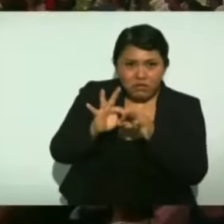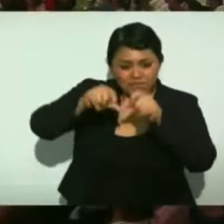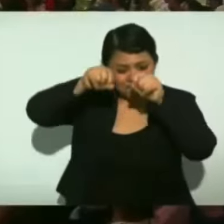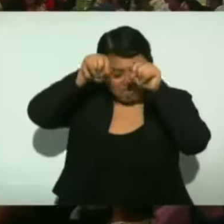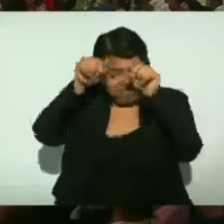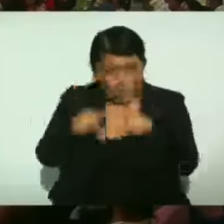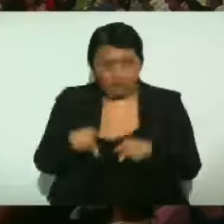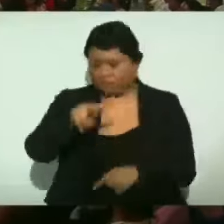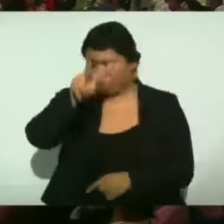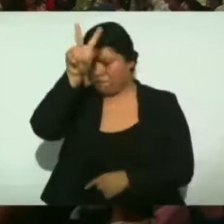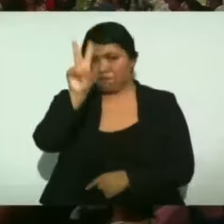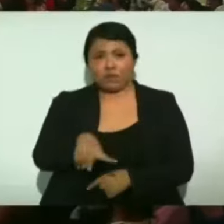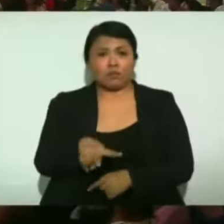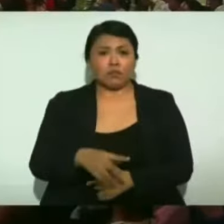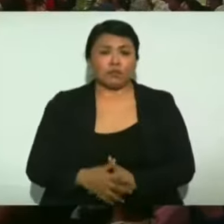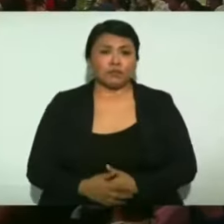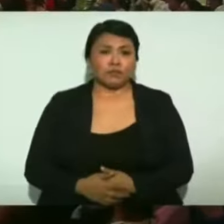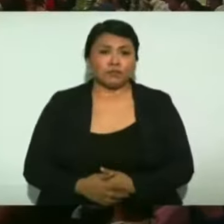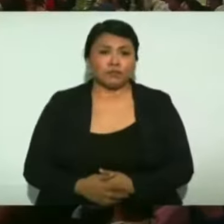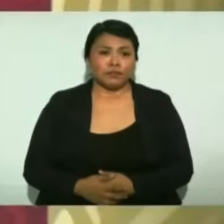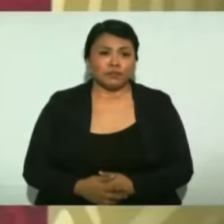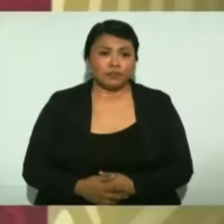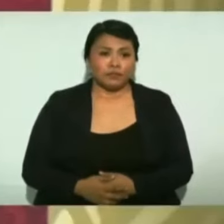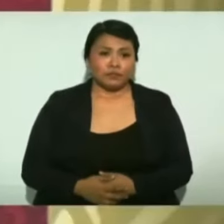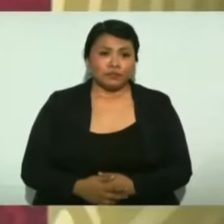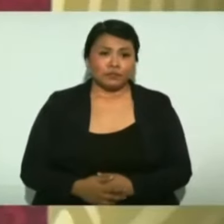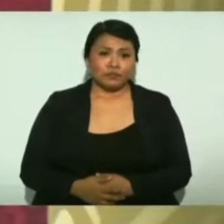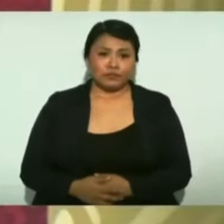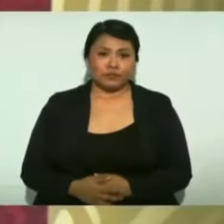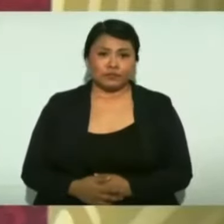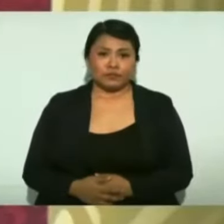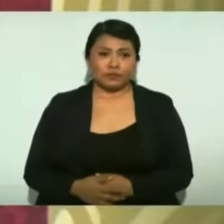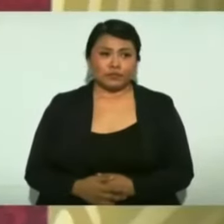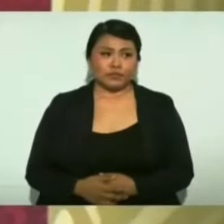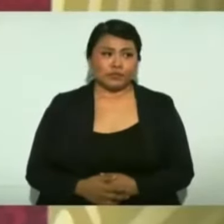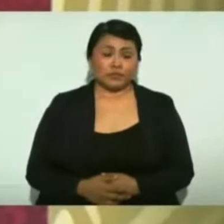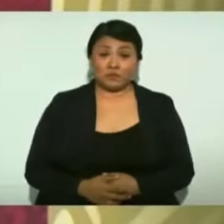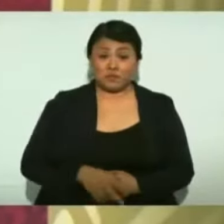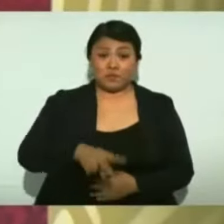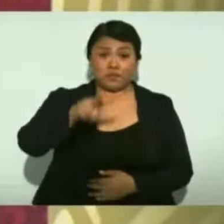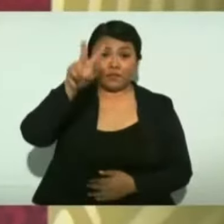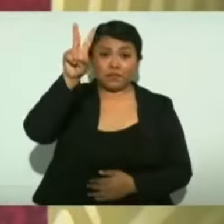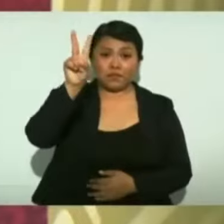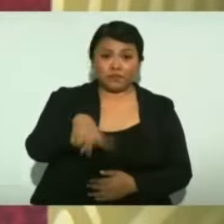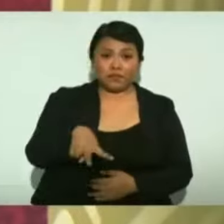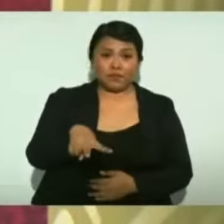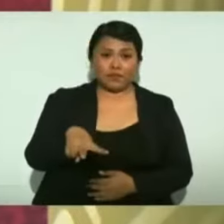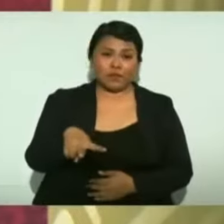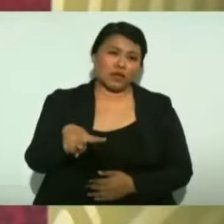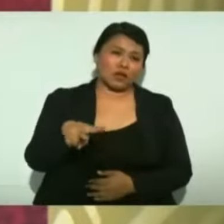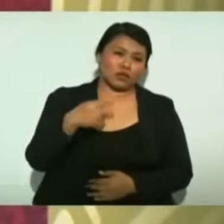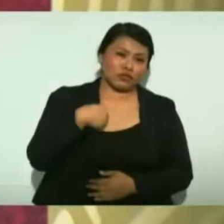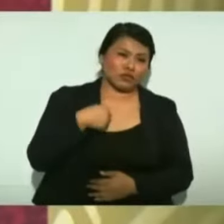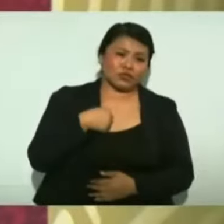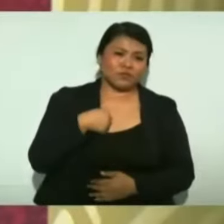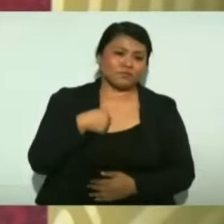que yo ya en unos días más